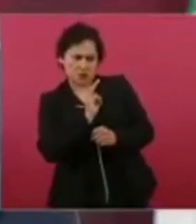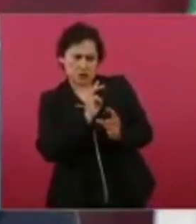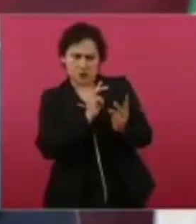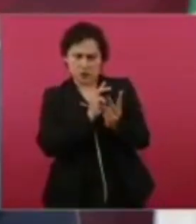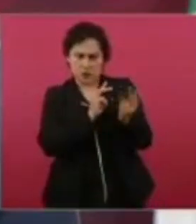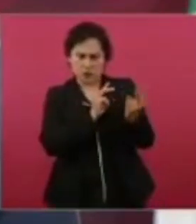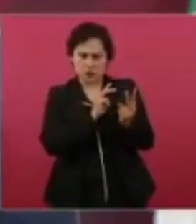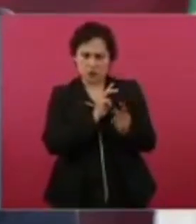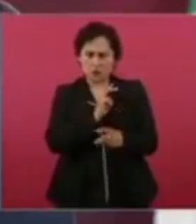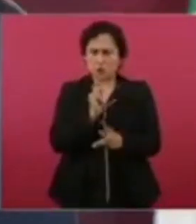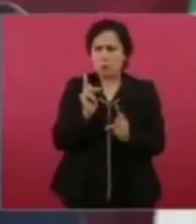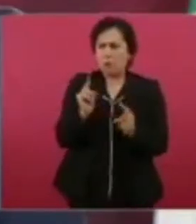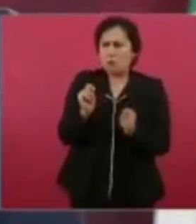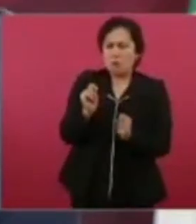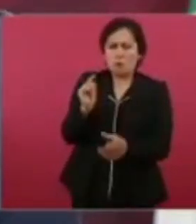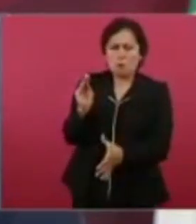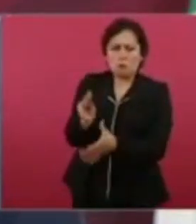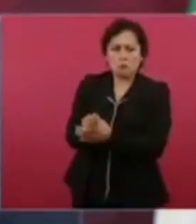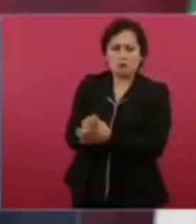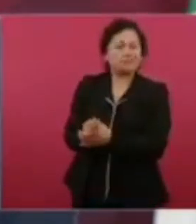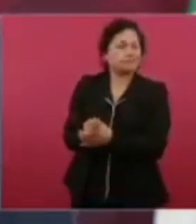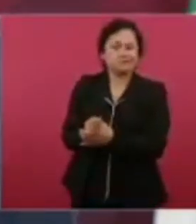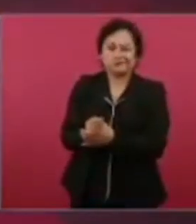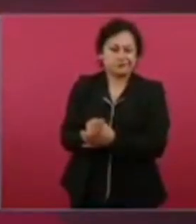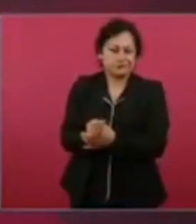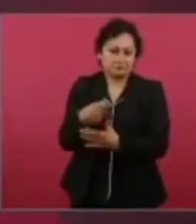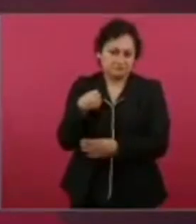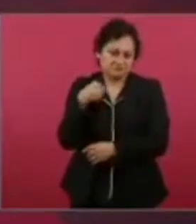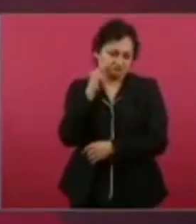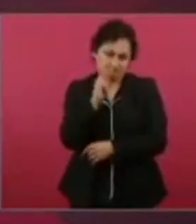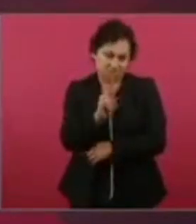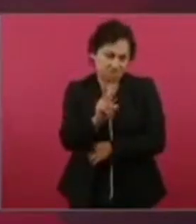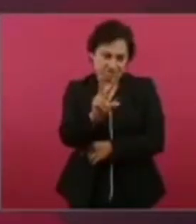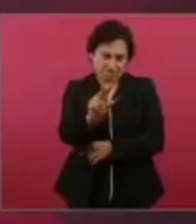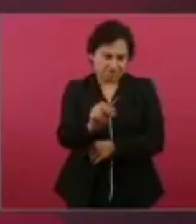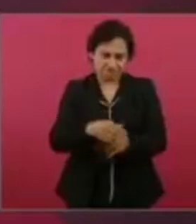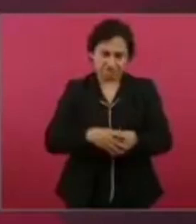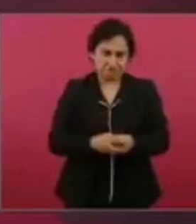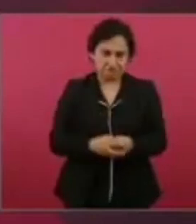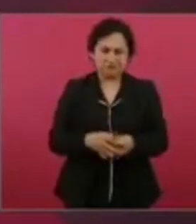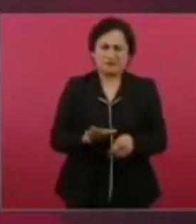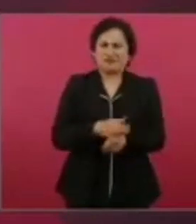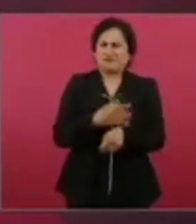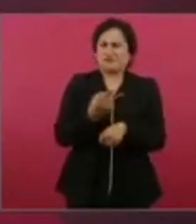¿Por qué tendrían que hacerlo?